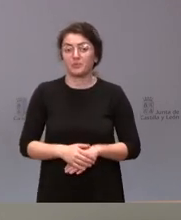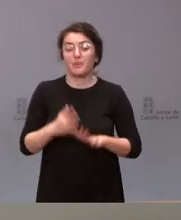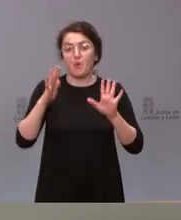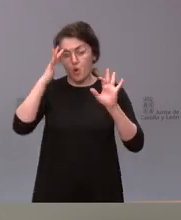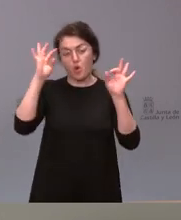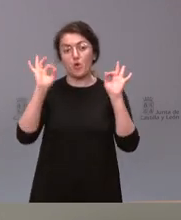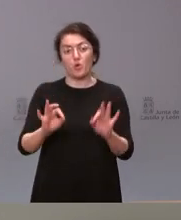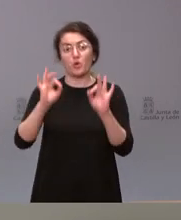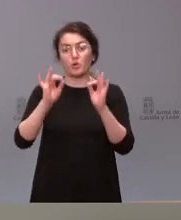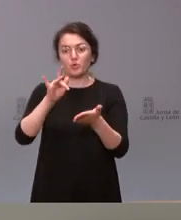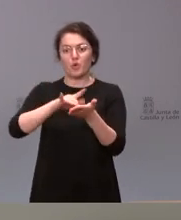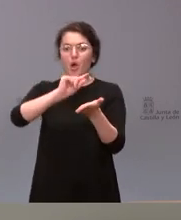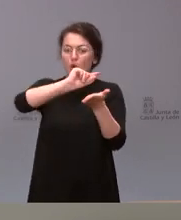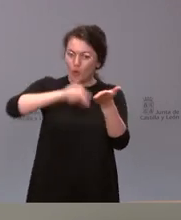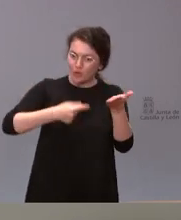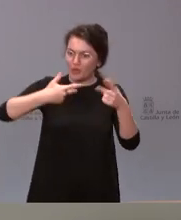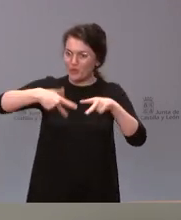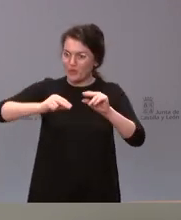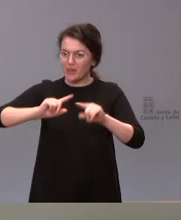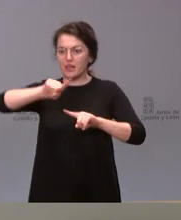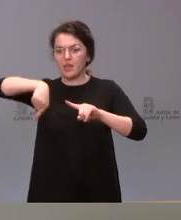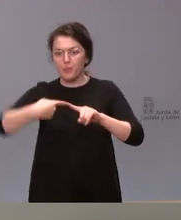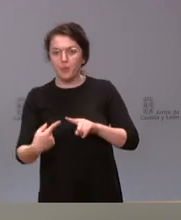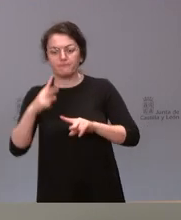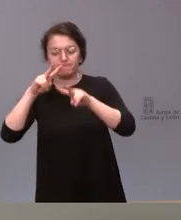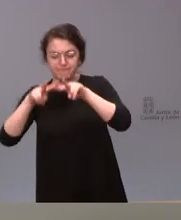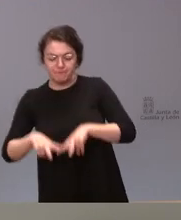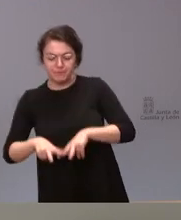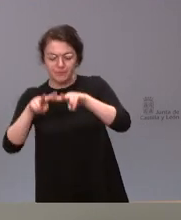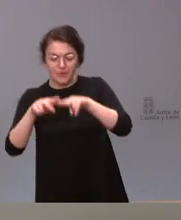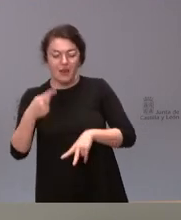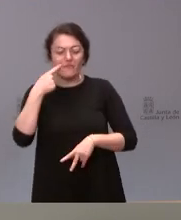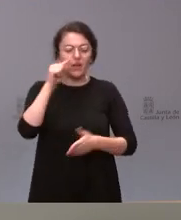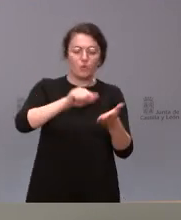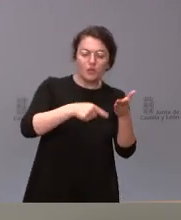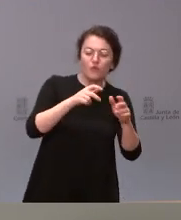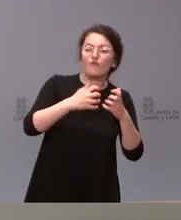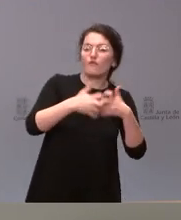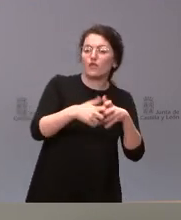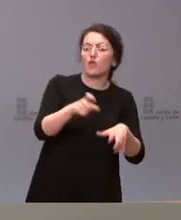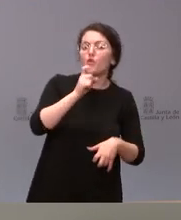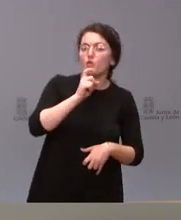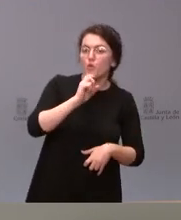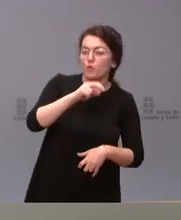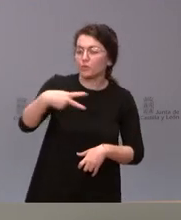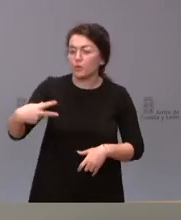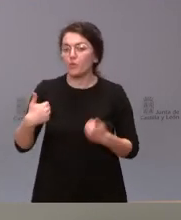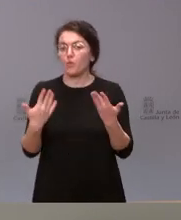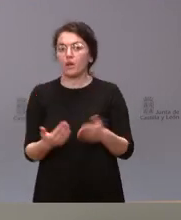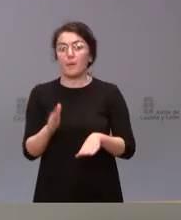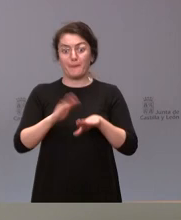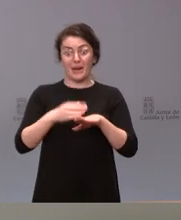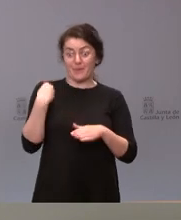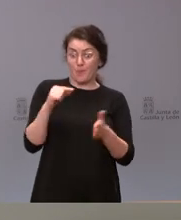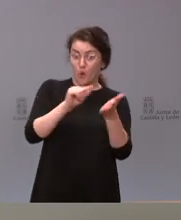finaliza siempre tengamos una valoración un estudio final una auditoría de su funcionamiento de su valoración final no sólo con el objetivo de valorar ese